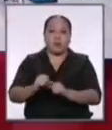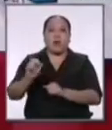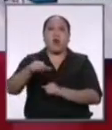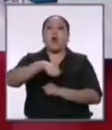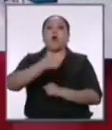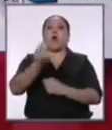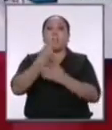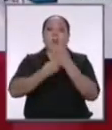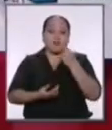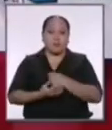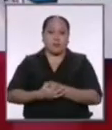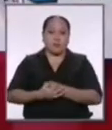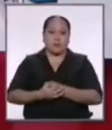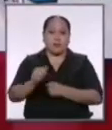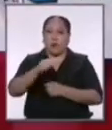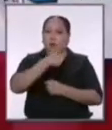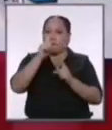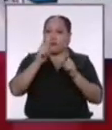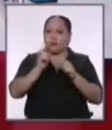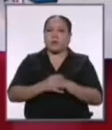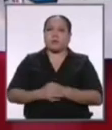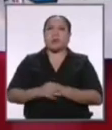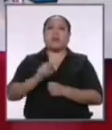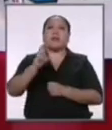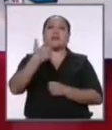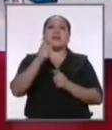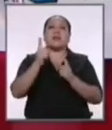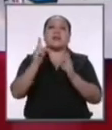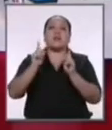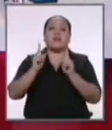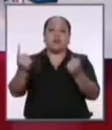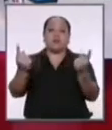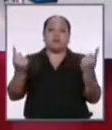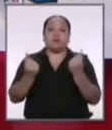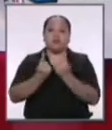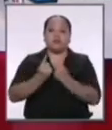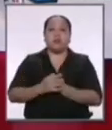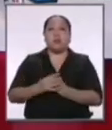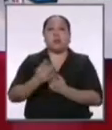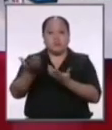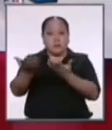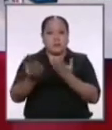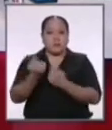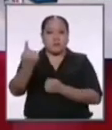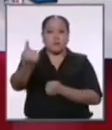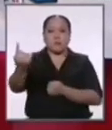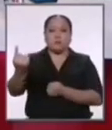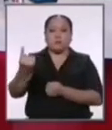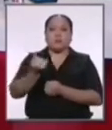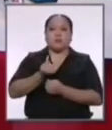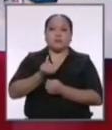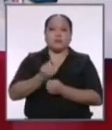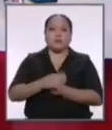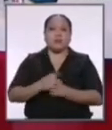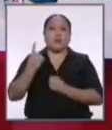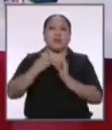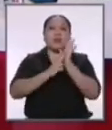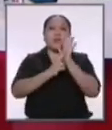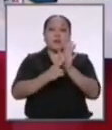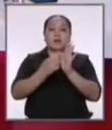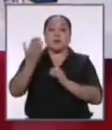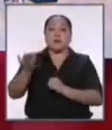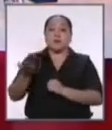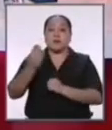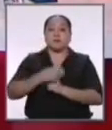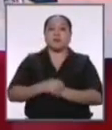siguiente pregunta ciudadana y nos vamos a la tercera dupla vamos a pedirle a invitar obviamente a los representantes